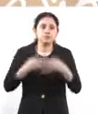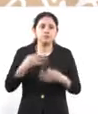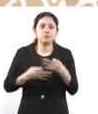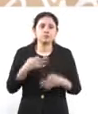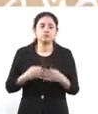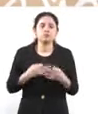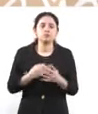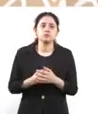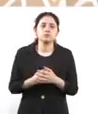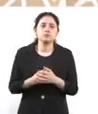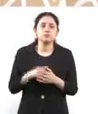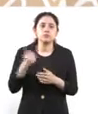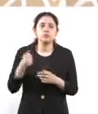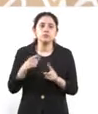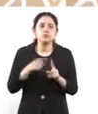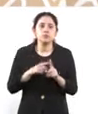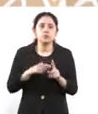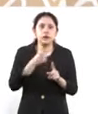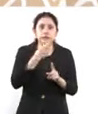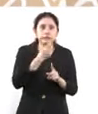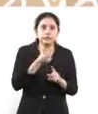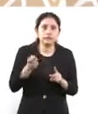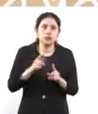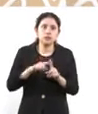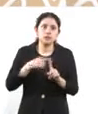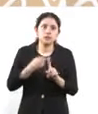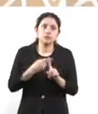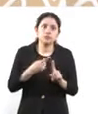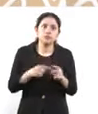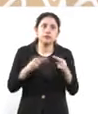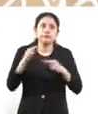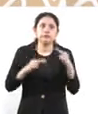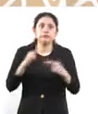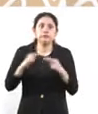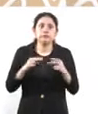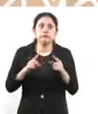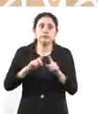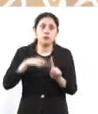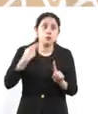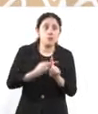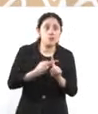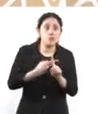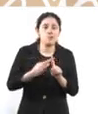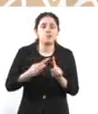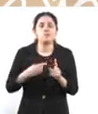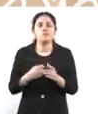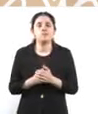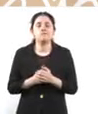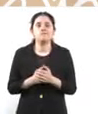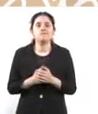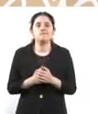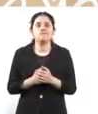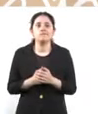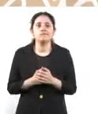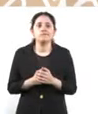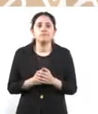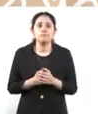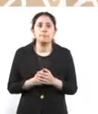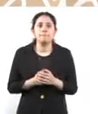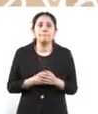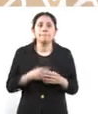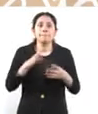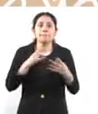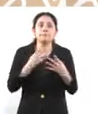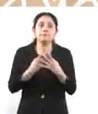pederastia, o sea, casos de ese nivel, violaciones, es prisión preventiva